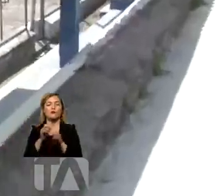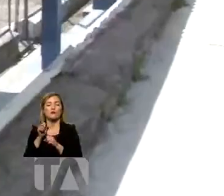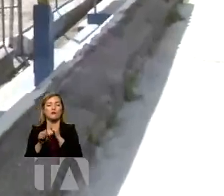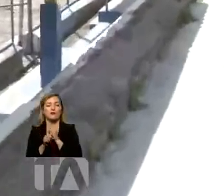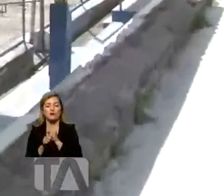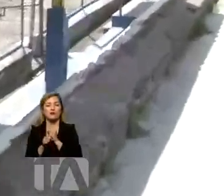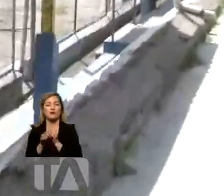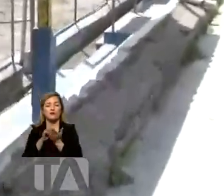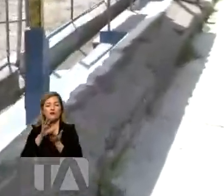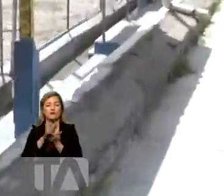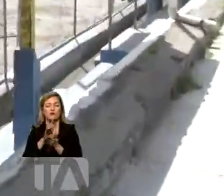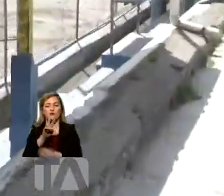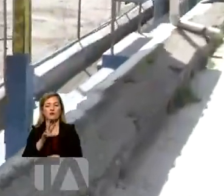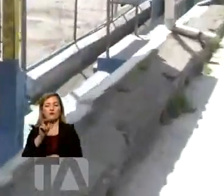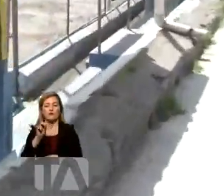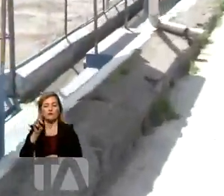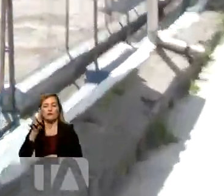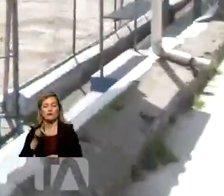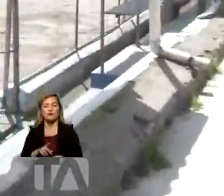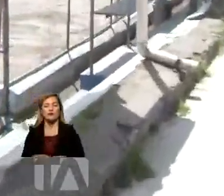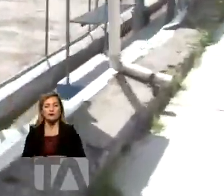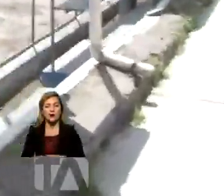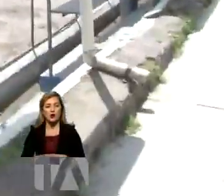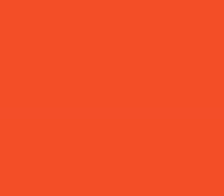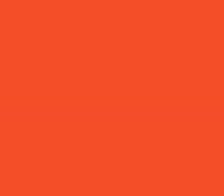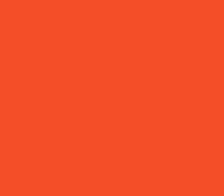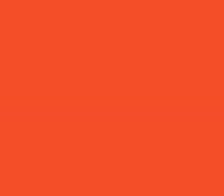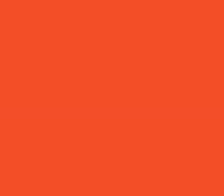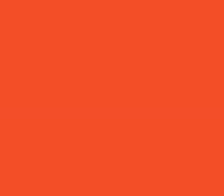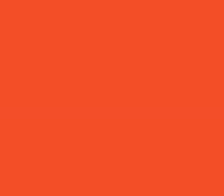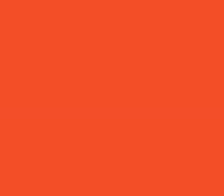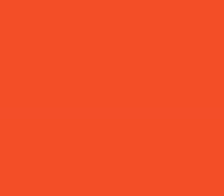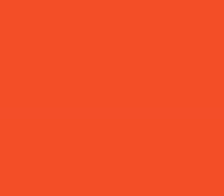arrastre para ejecutar en el 2021. En Quito, Estefanny Paz, 24.